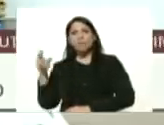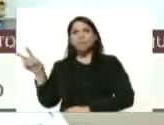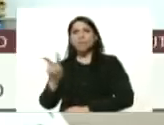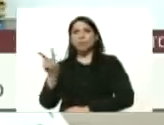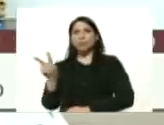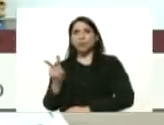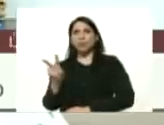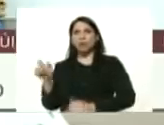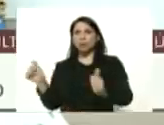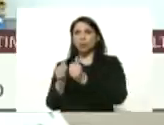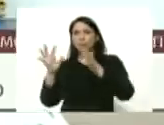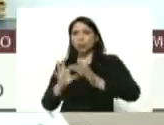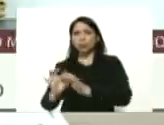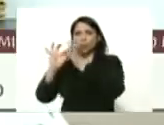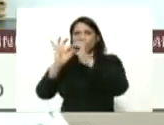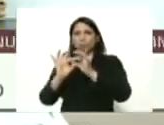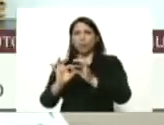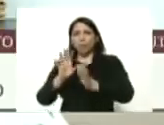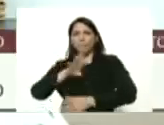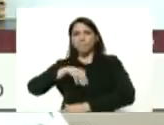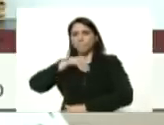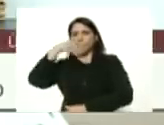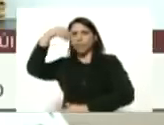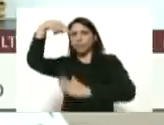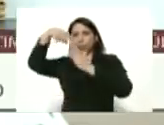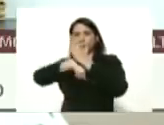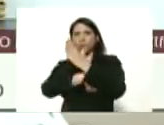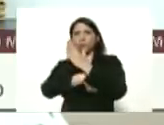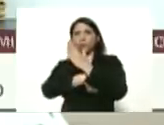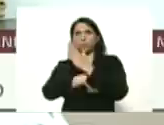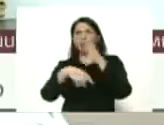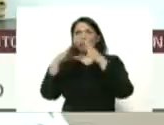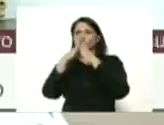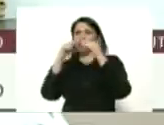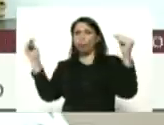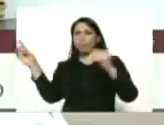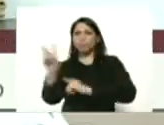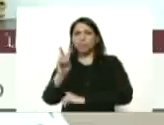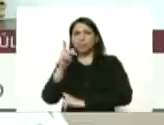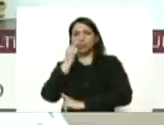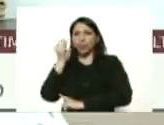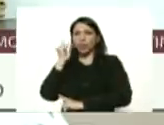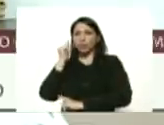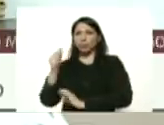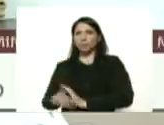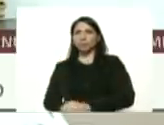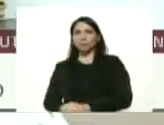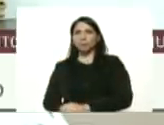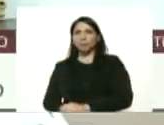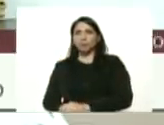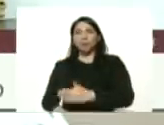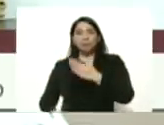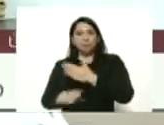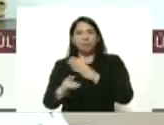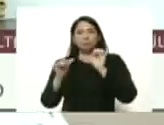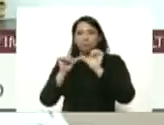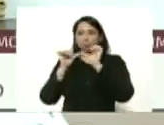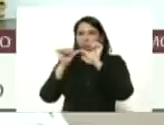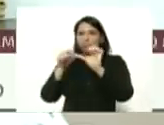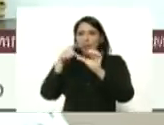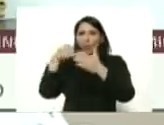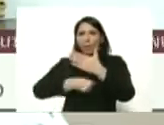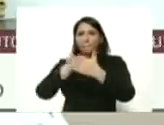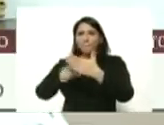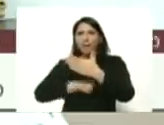con la unión espiritual profunda de todos los venezolanos y las venezolanas vamos a seguir en este